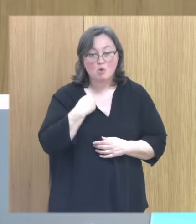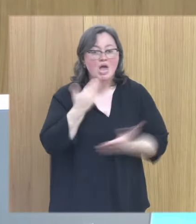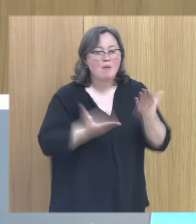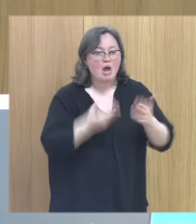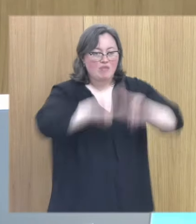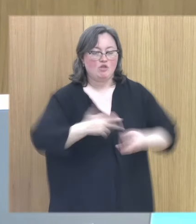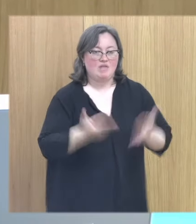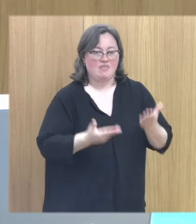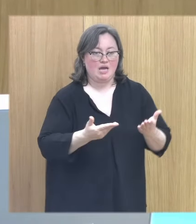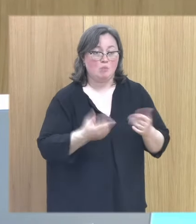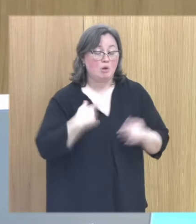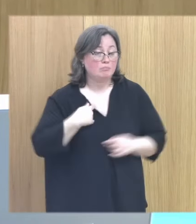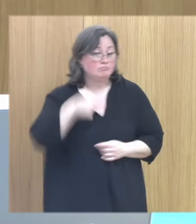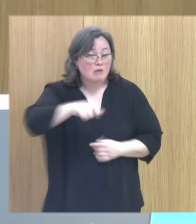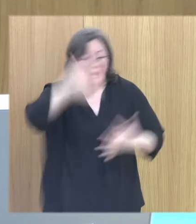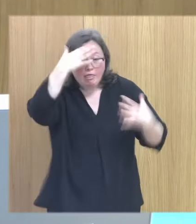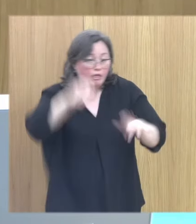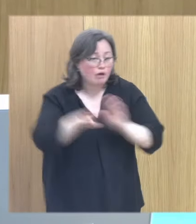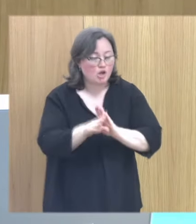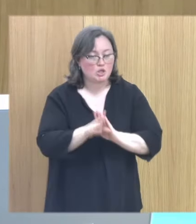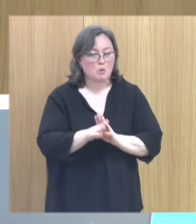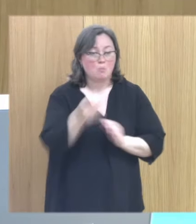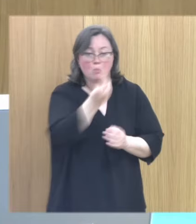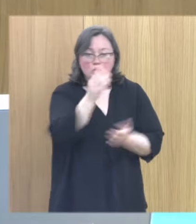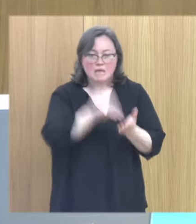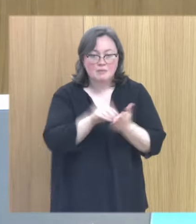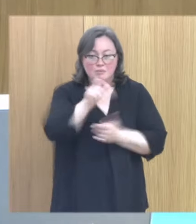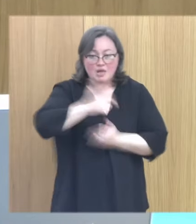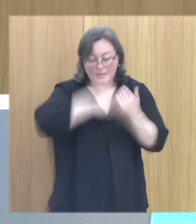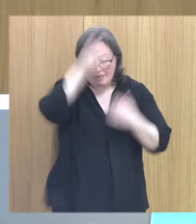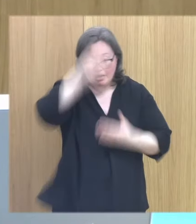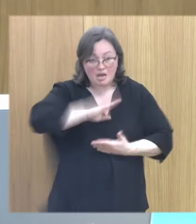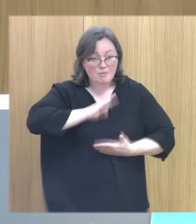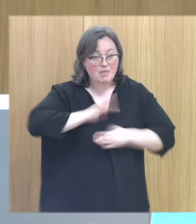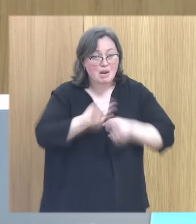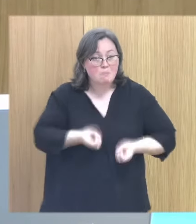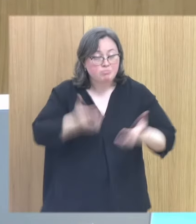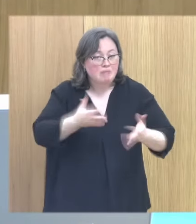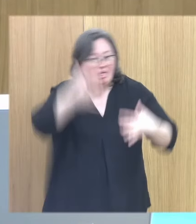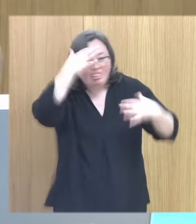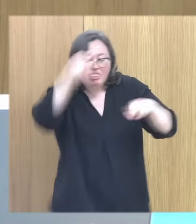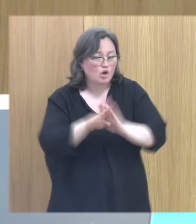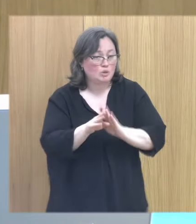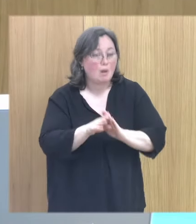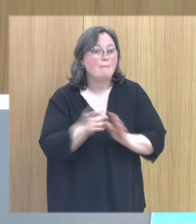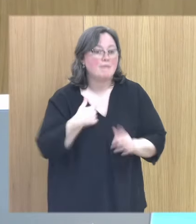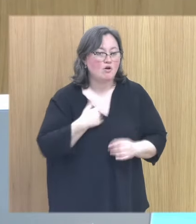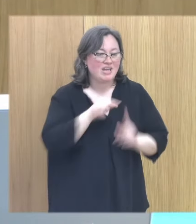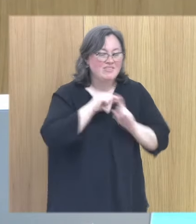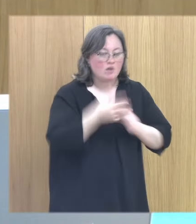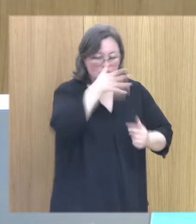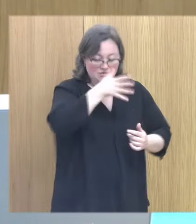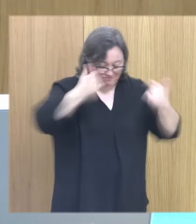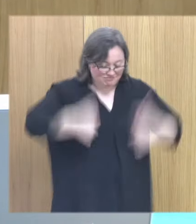porque no va a haber consciencia del daño porque en muchas ocasiones no van a tener ni capacidad para adquirir esa consciencia pero si van a tener los indicadores